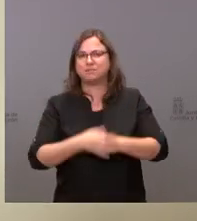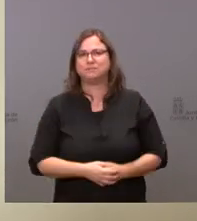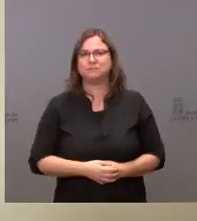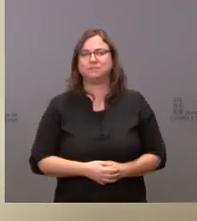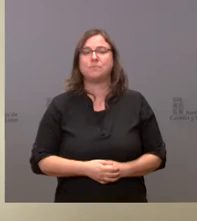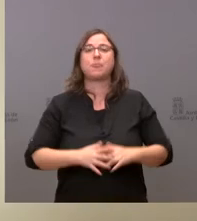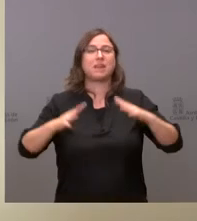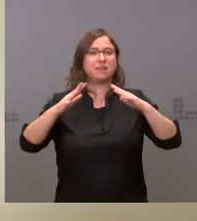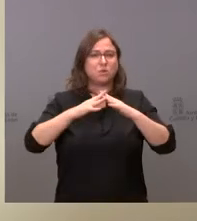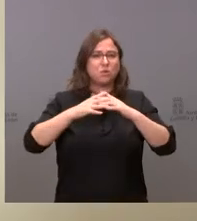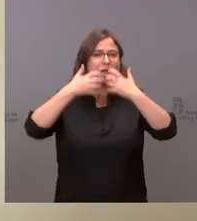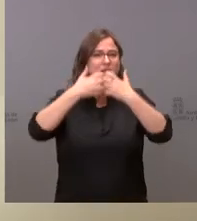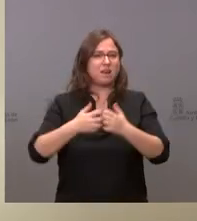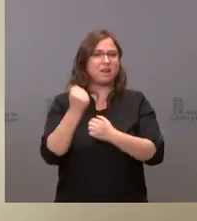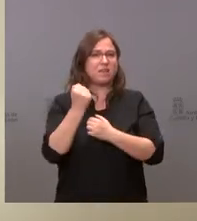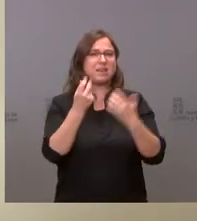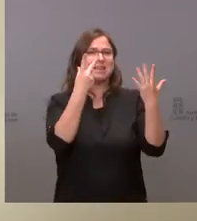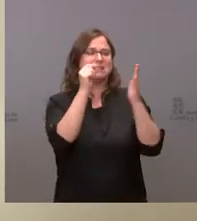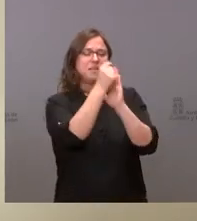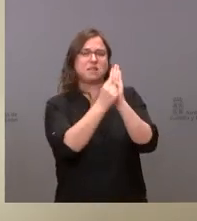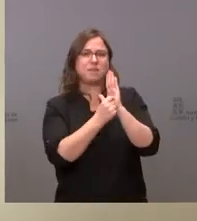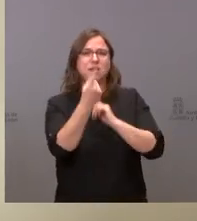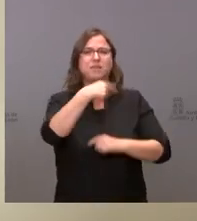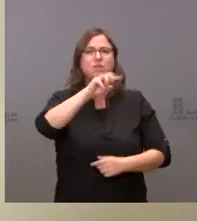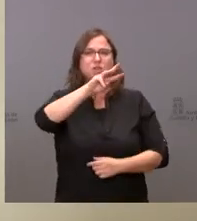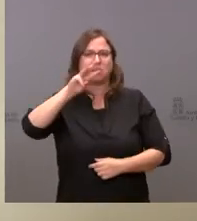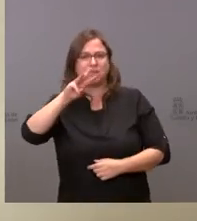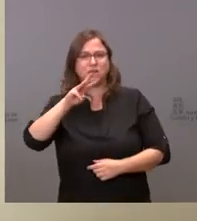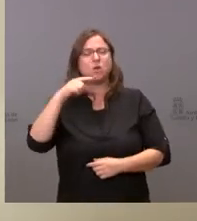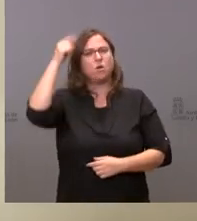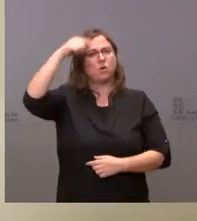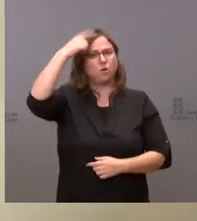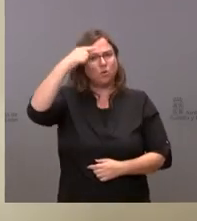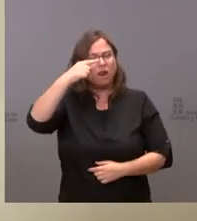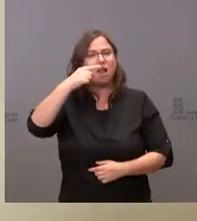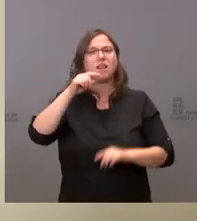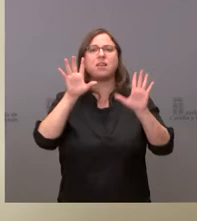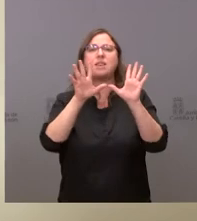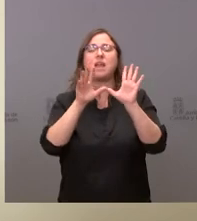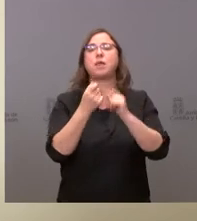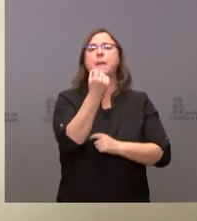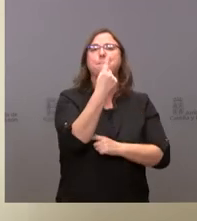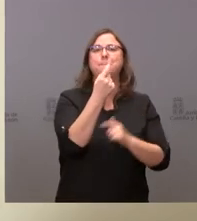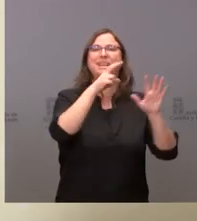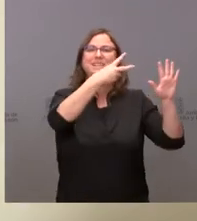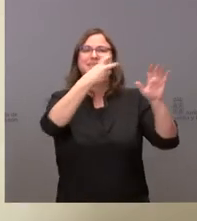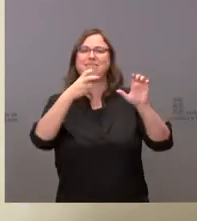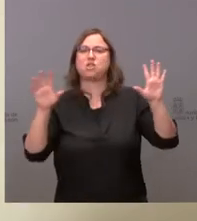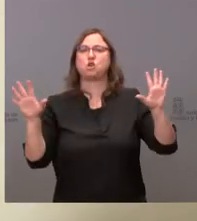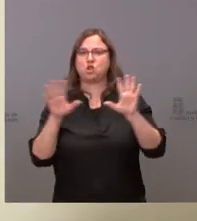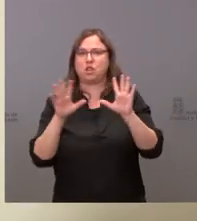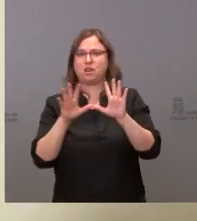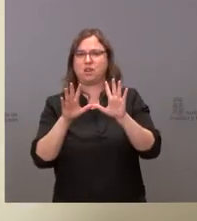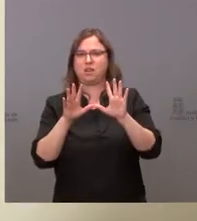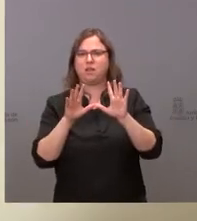Infraestructuras, energía e industria, 70 medidas, 133. Patrimonio, cultura, natural, 10 medidas, 1.710.000,